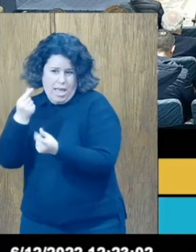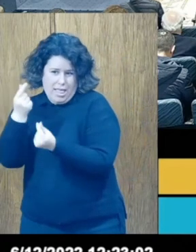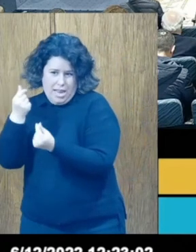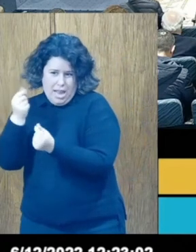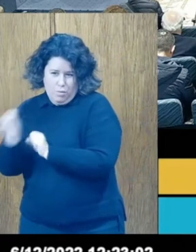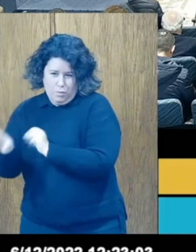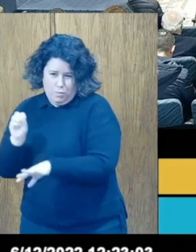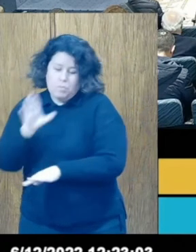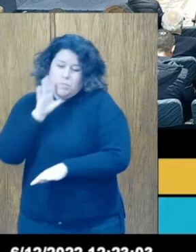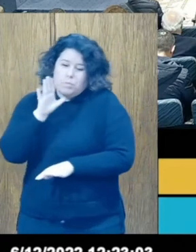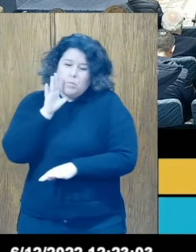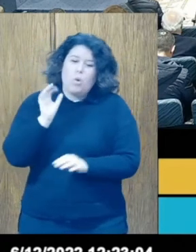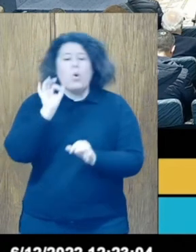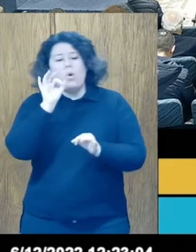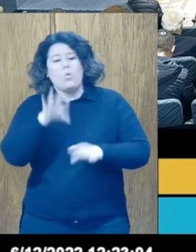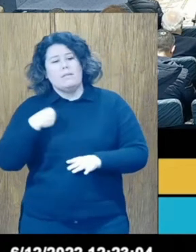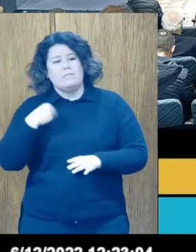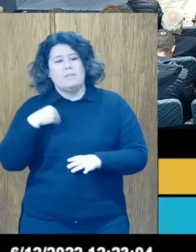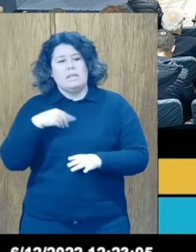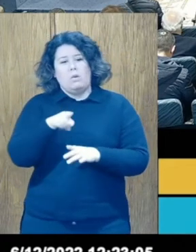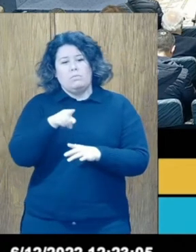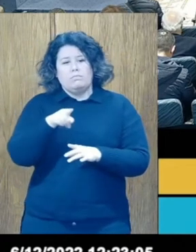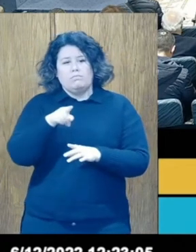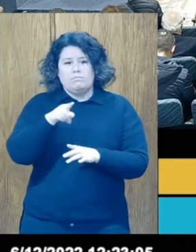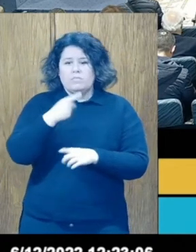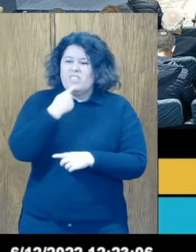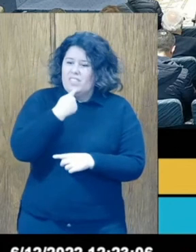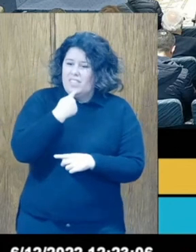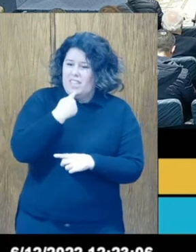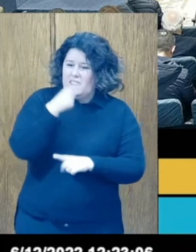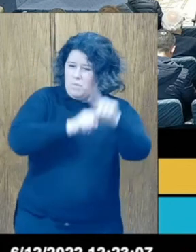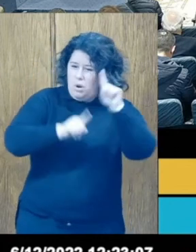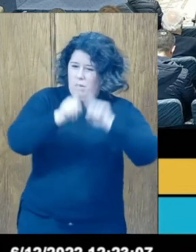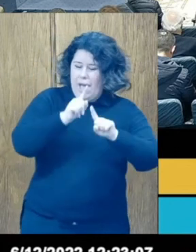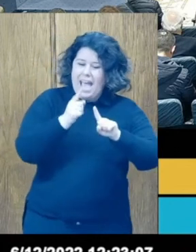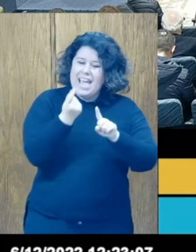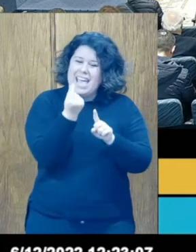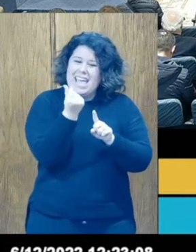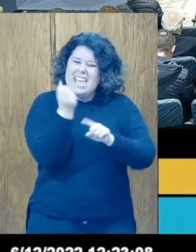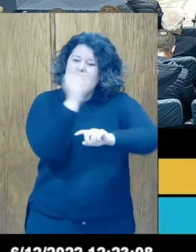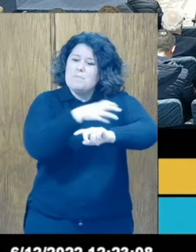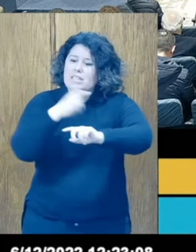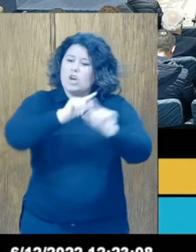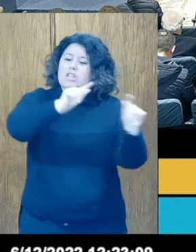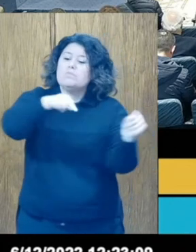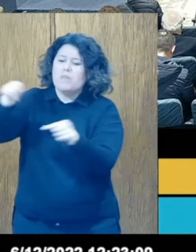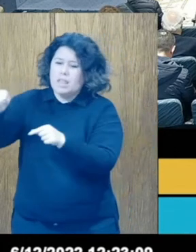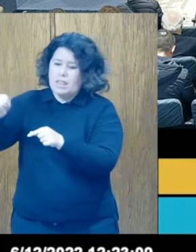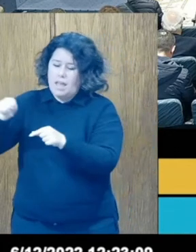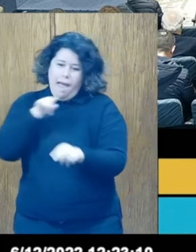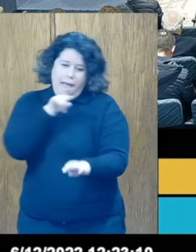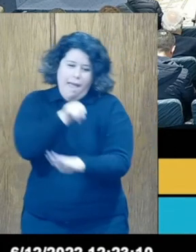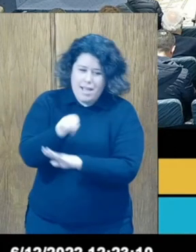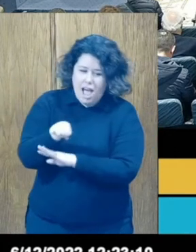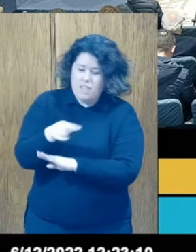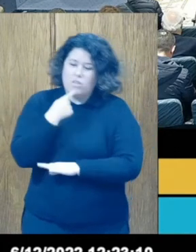la estadística torticera que muestran inversiones por provincias. Un fabuloso engaño que se ha instalado en el discurso político,